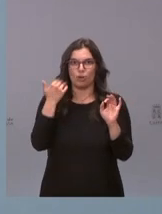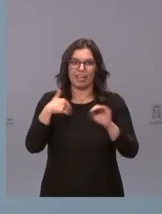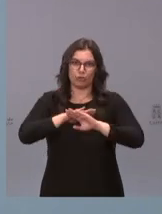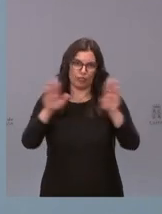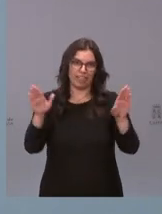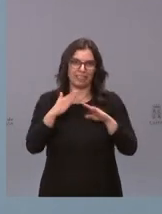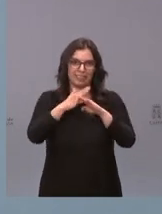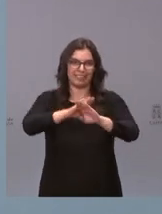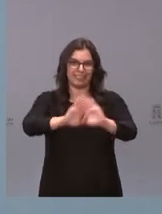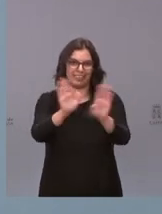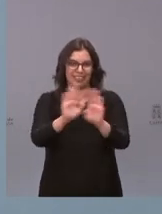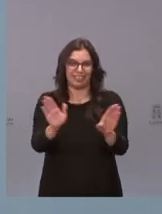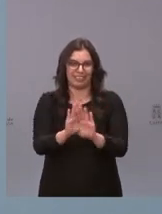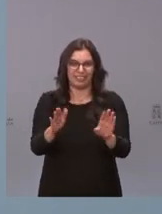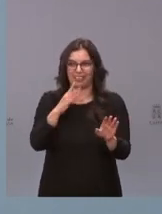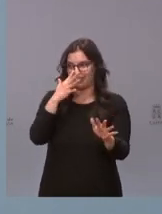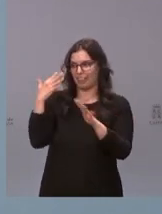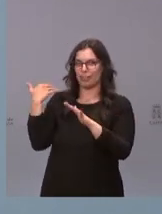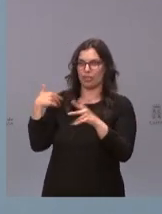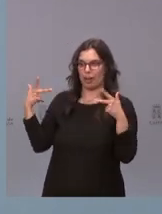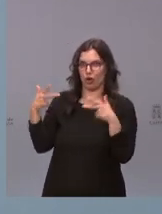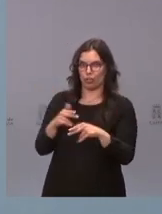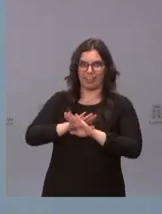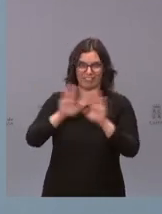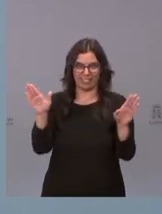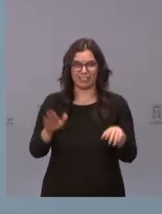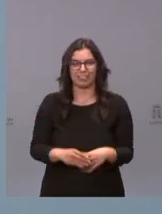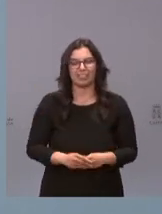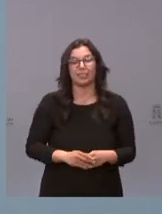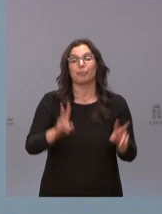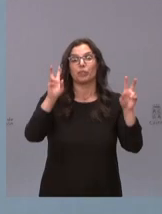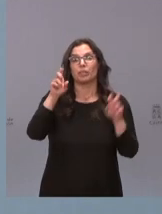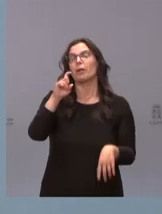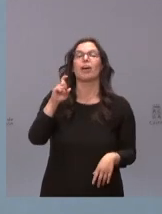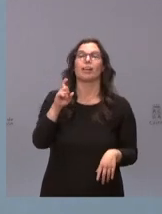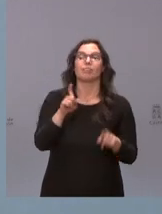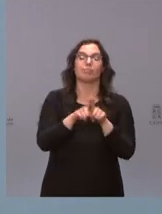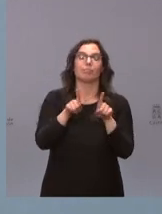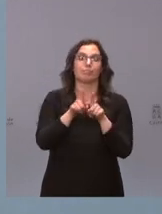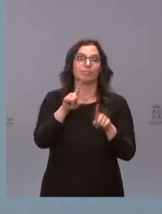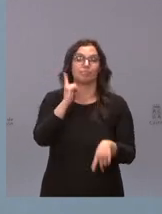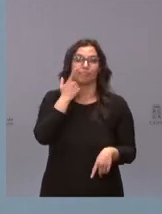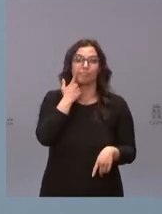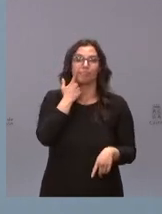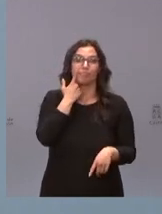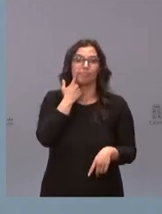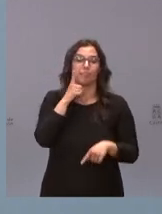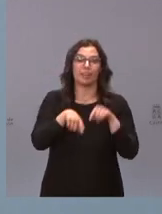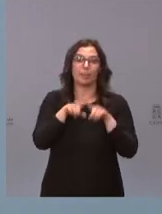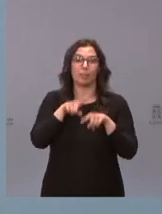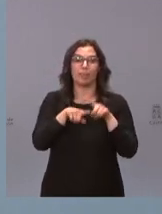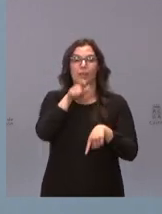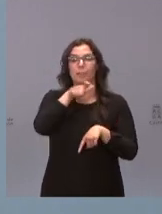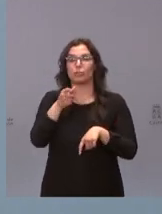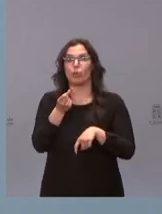bastantes en la década pasada pero en cuanto al diagnóstico evidentemente ahora ya es una cuestión de recursos humanos